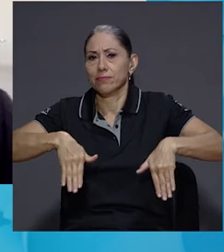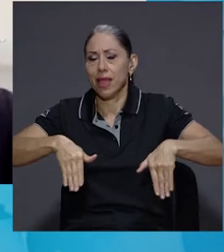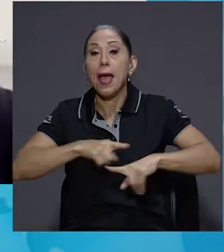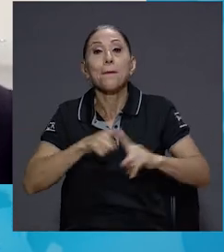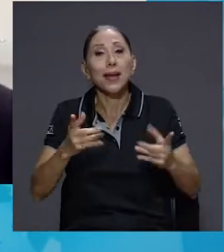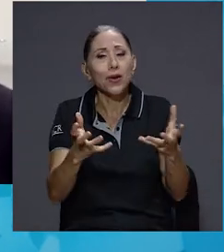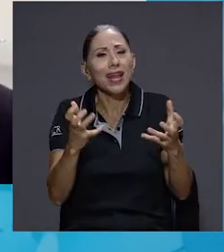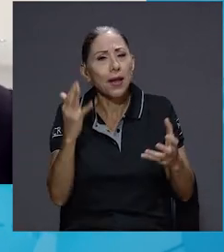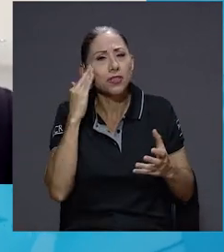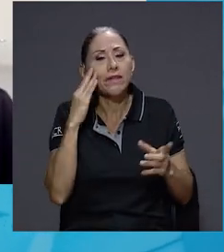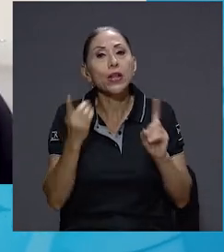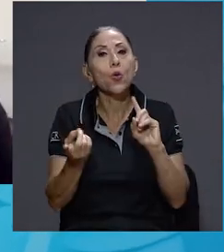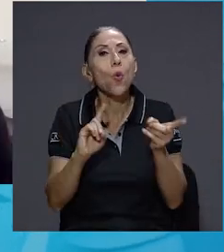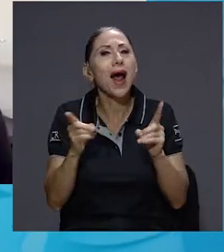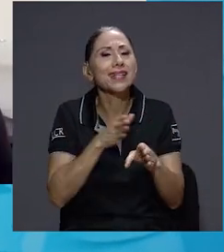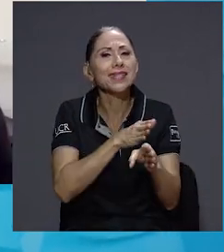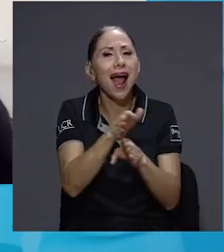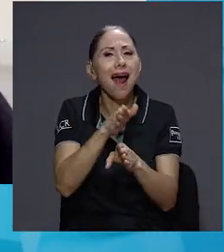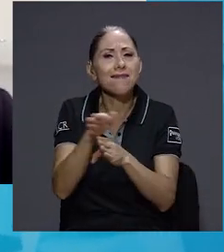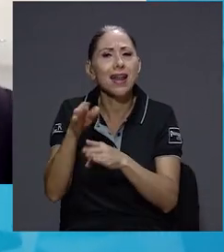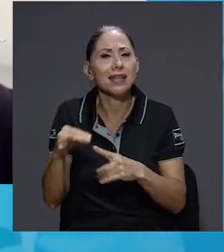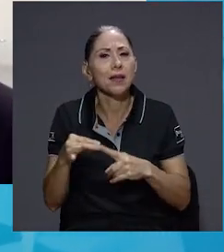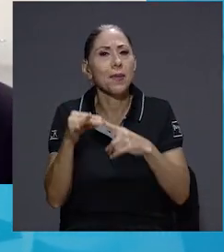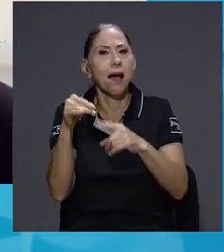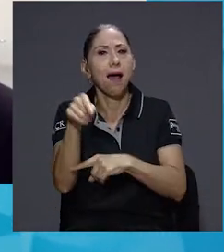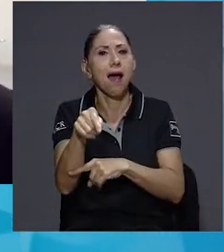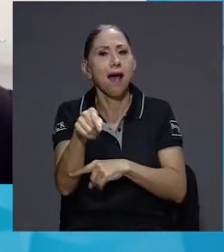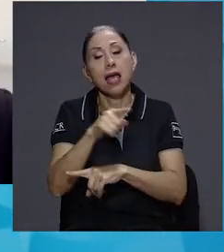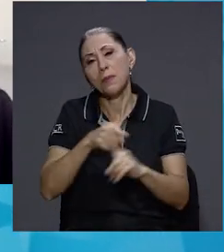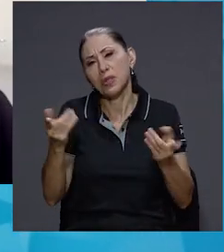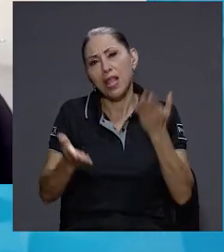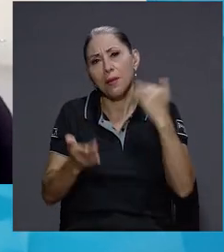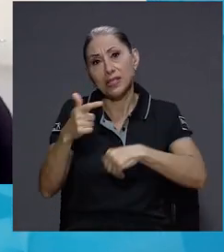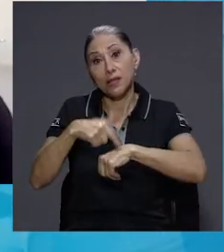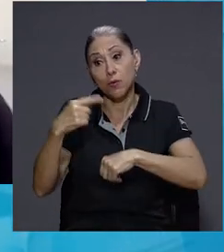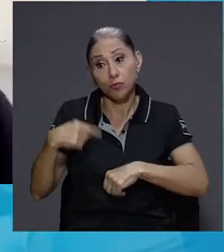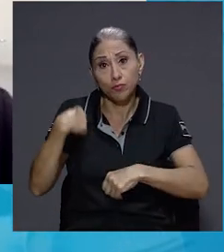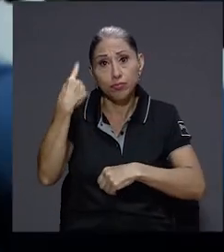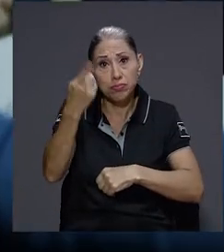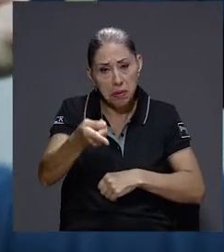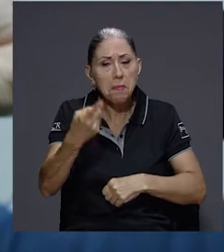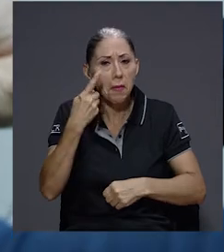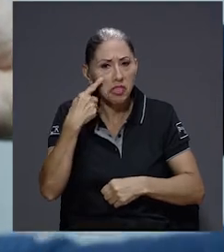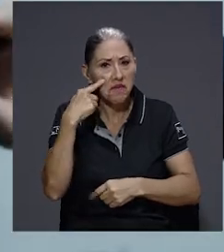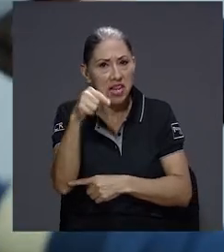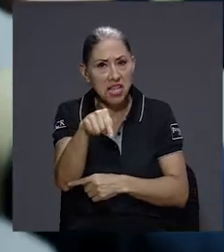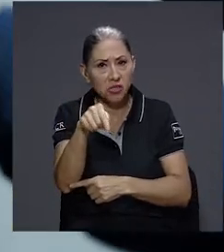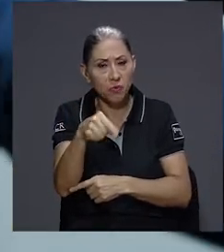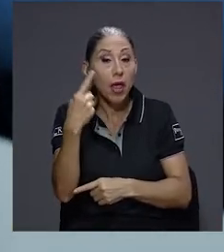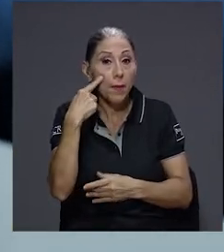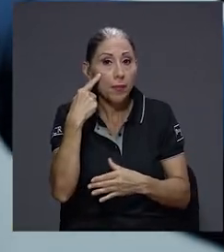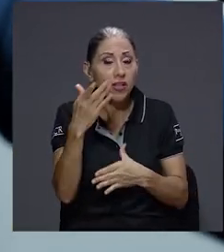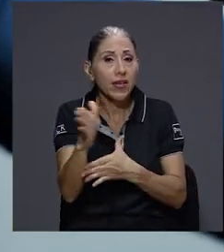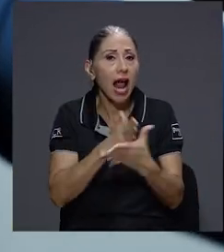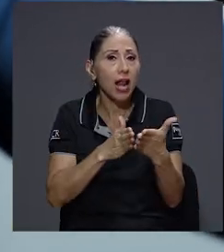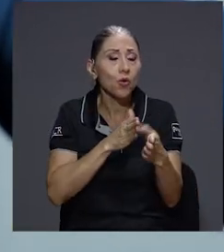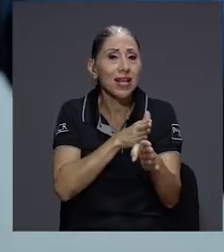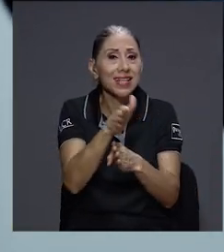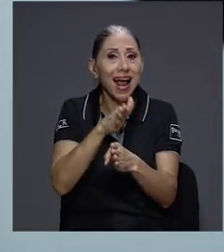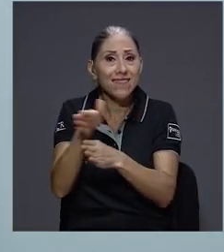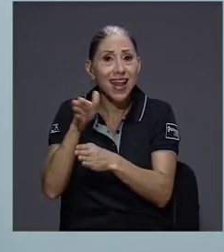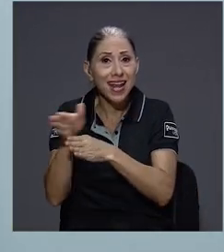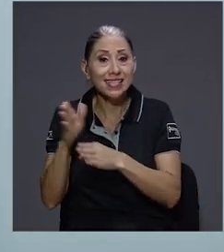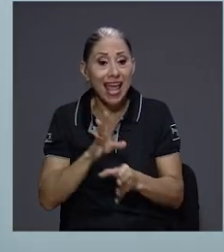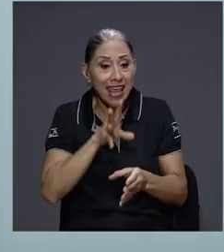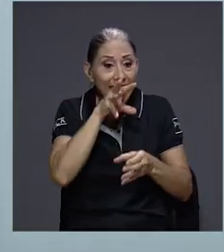esas carreras prioritarias. Pero sí, efectivamente, quizás a largo plazo vamos a estar viendo eso, vamos a ver algunas carreras que entran